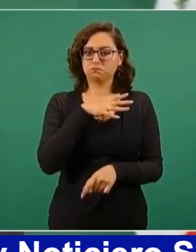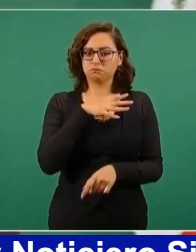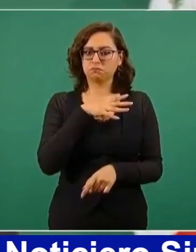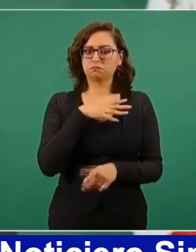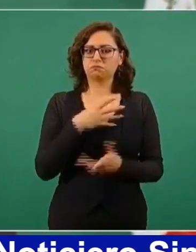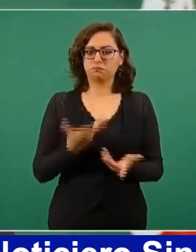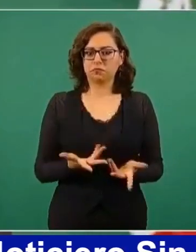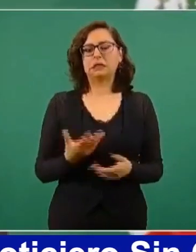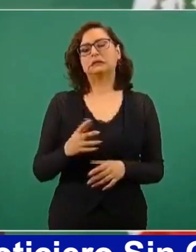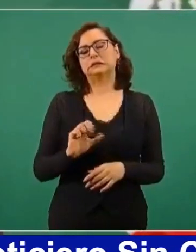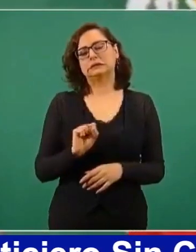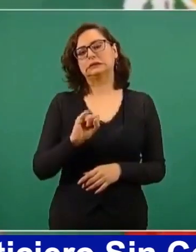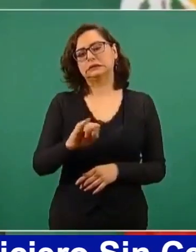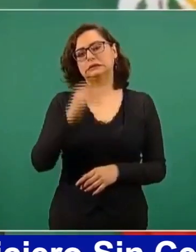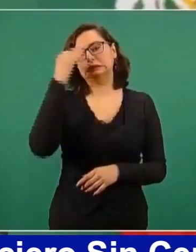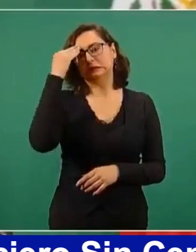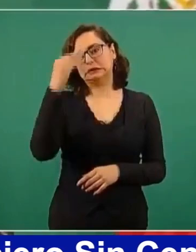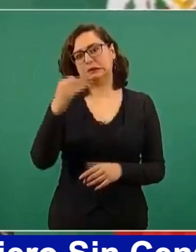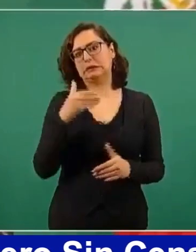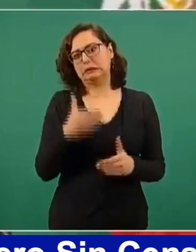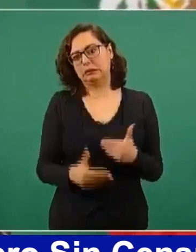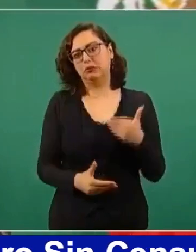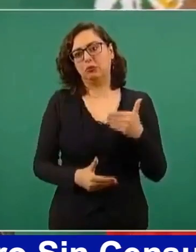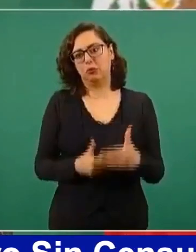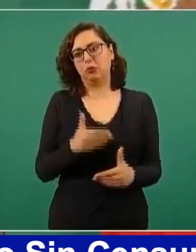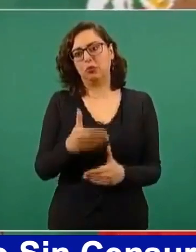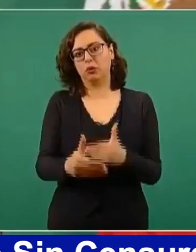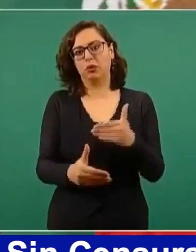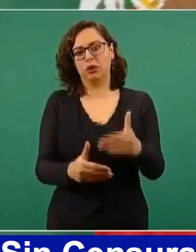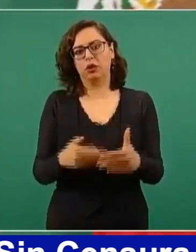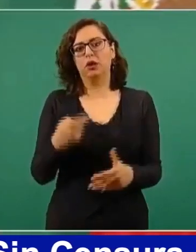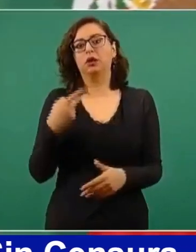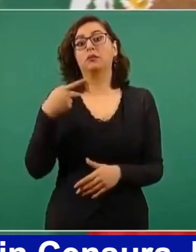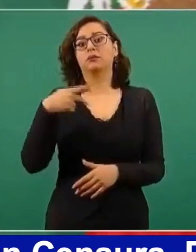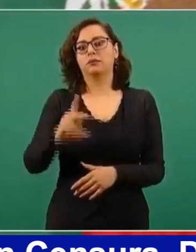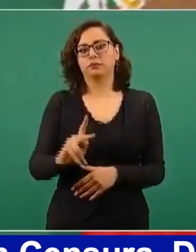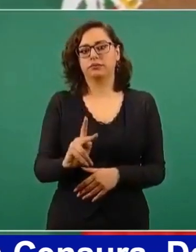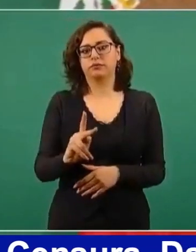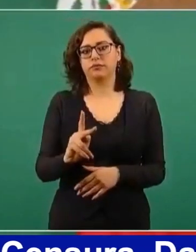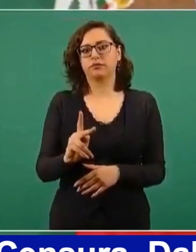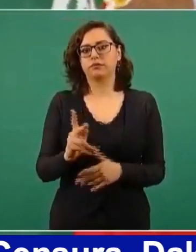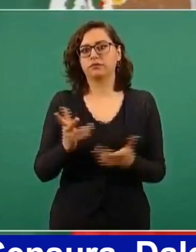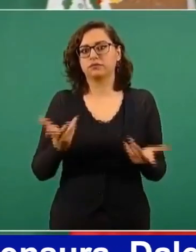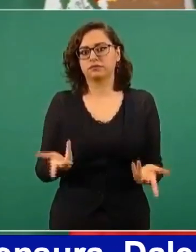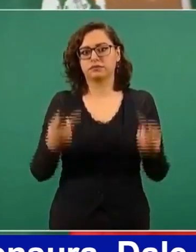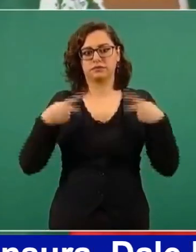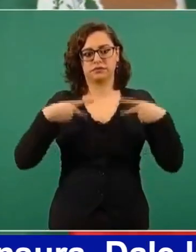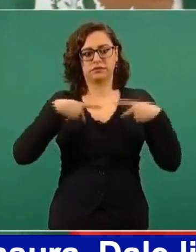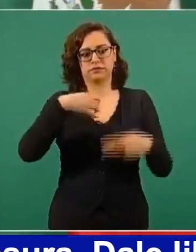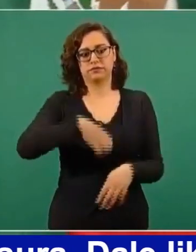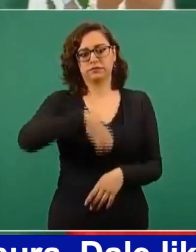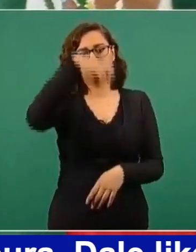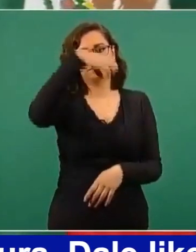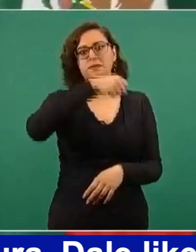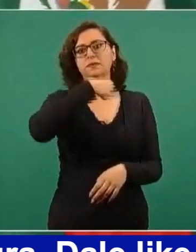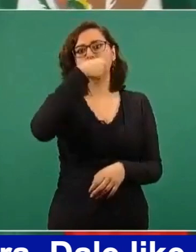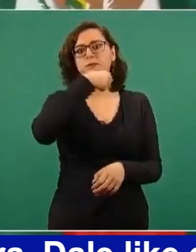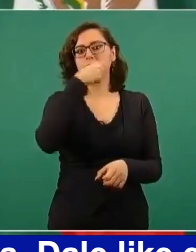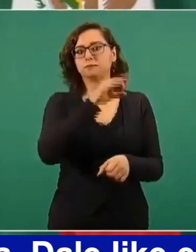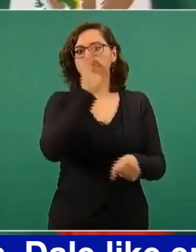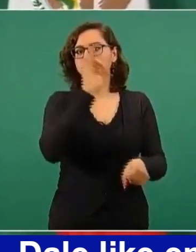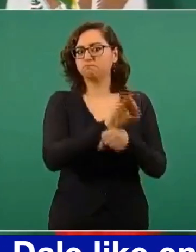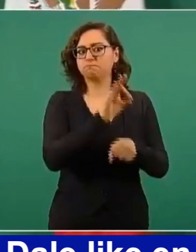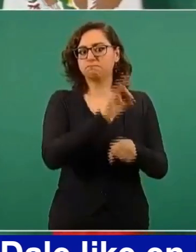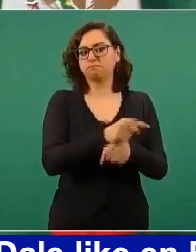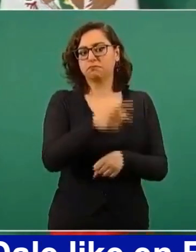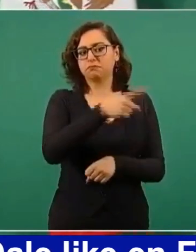su tiempo, pero es importante la protección de los adultos mayores, porque